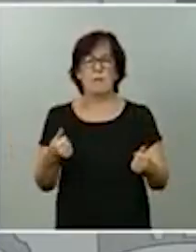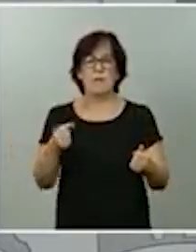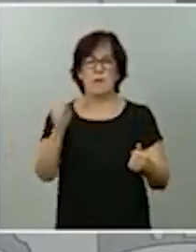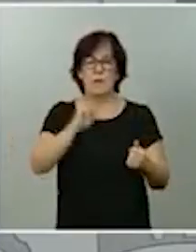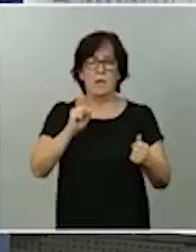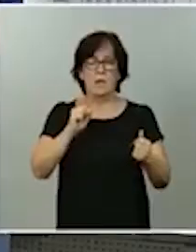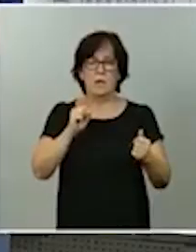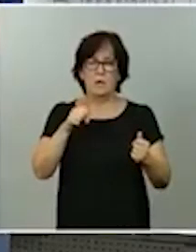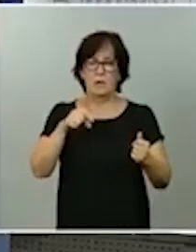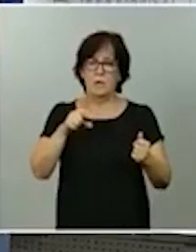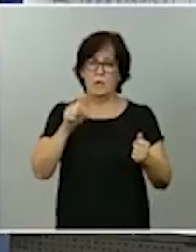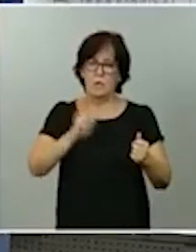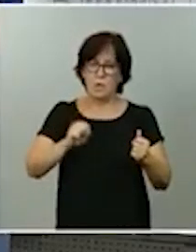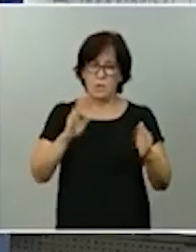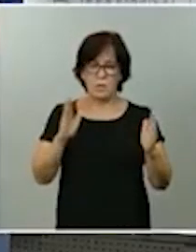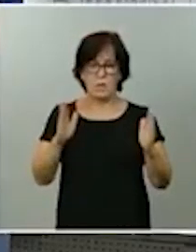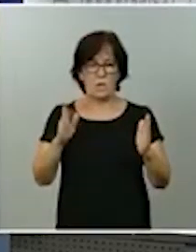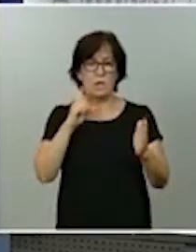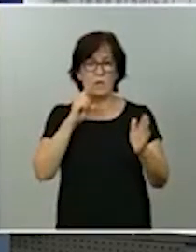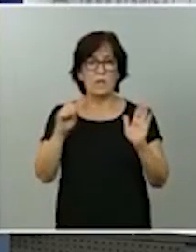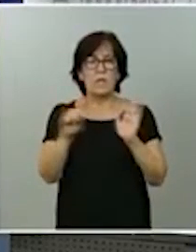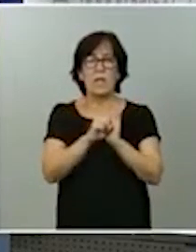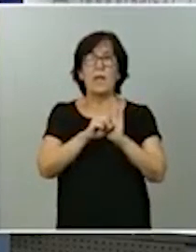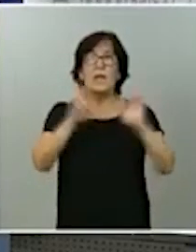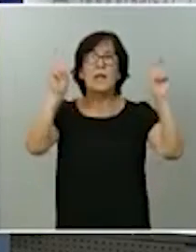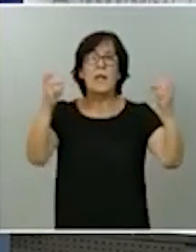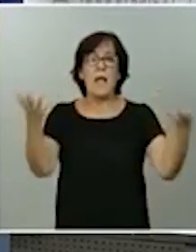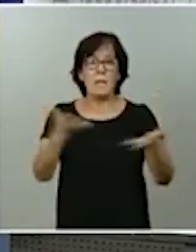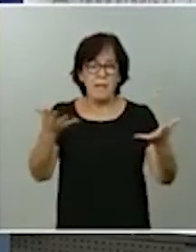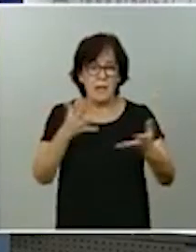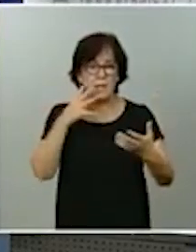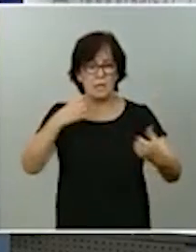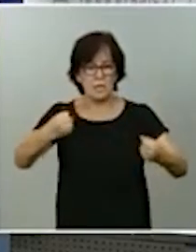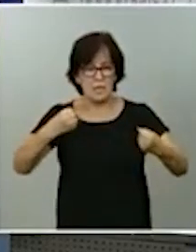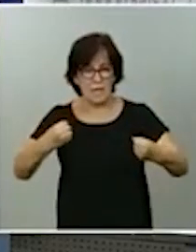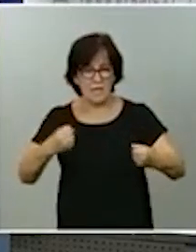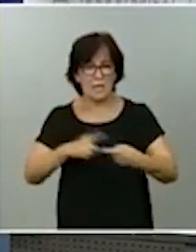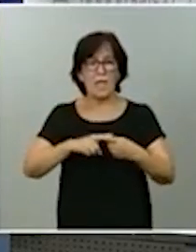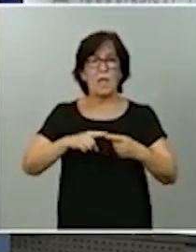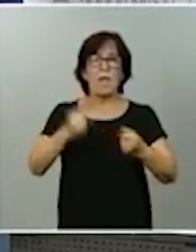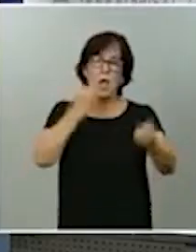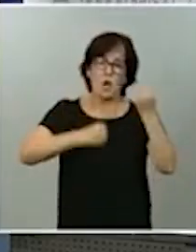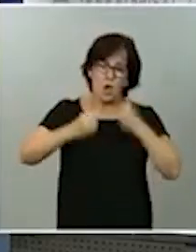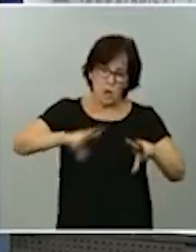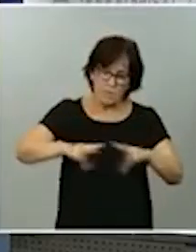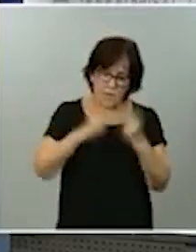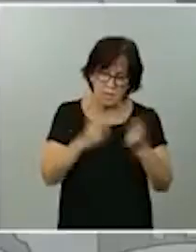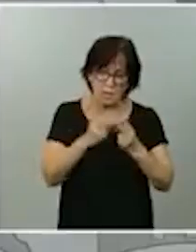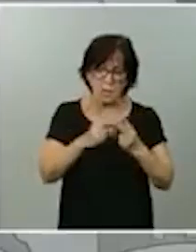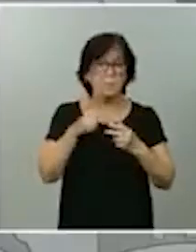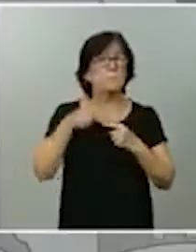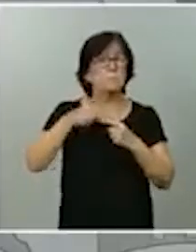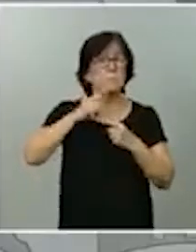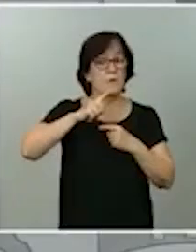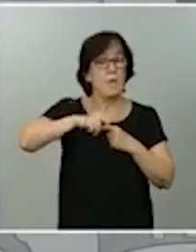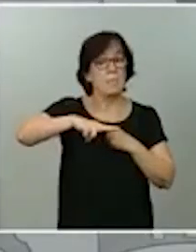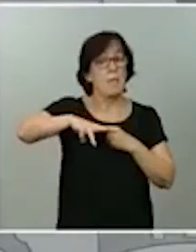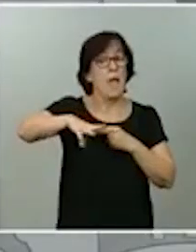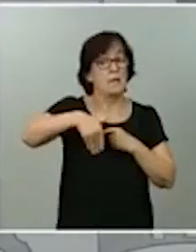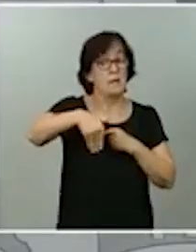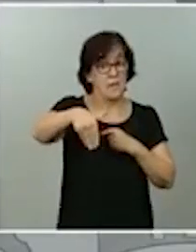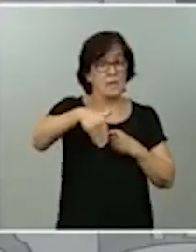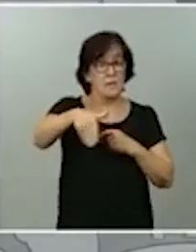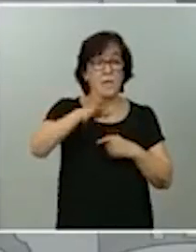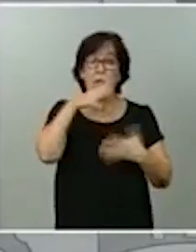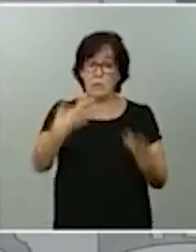el signo de la emergencia sanitaria y el signo de la emergencia económica y social su devenir de los próximos meses. Y precisamente por